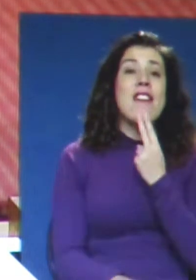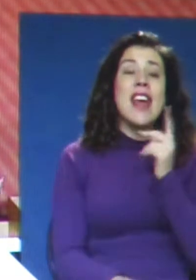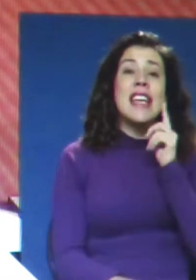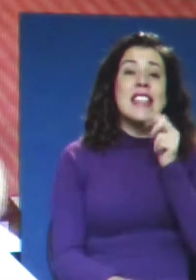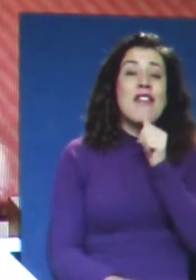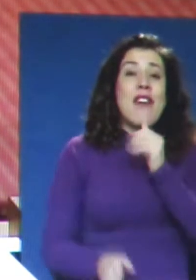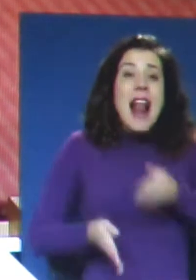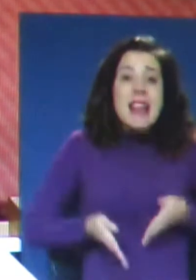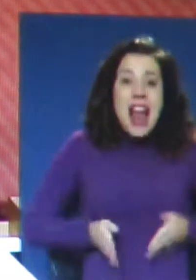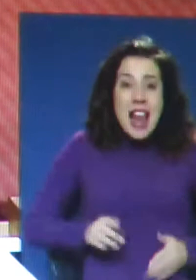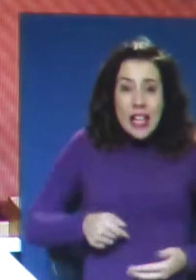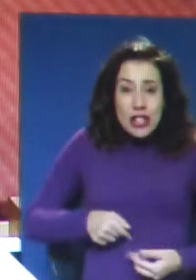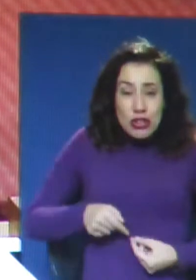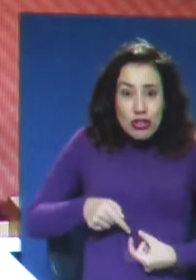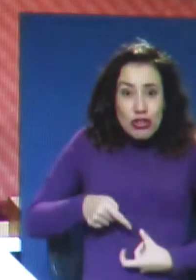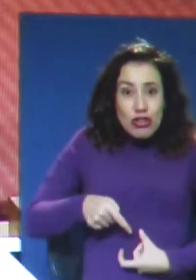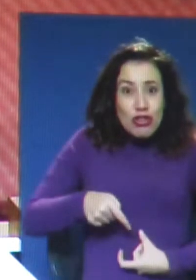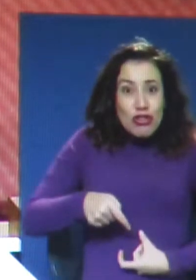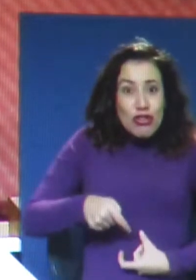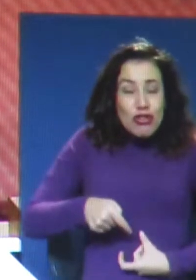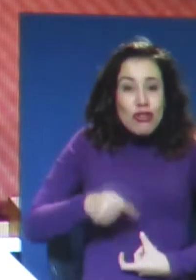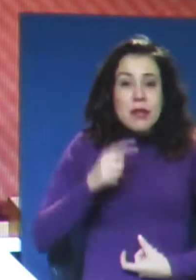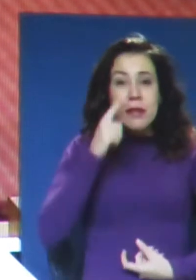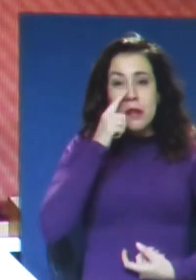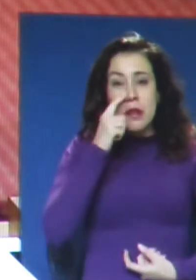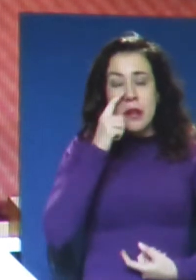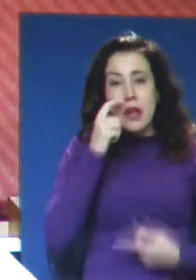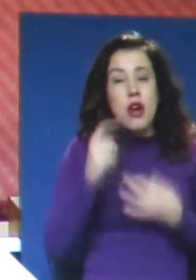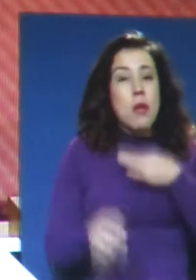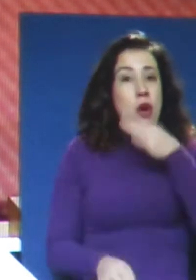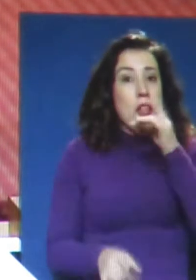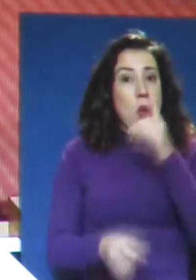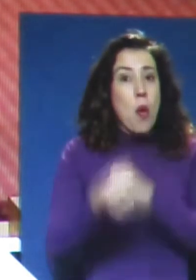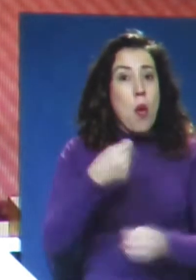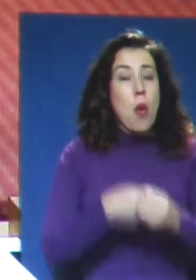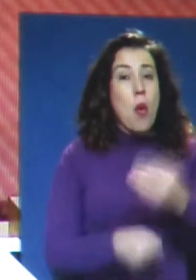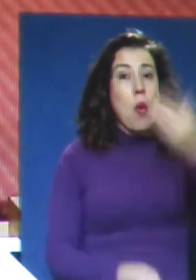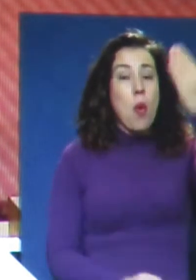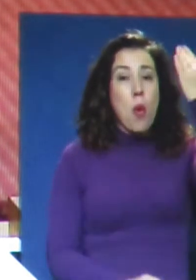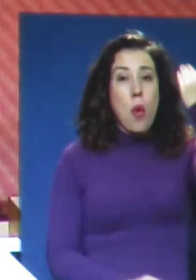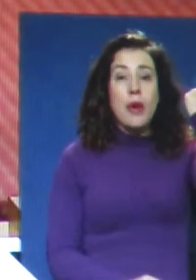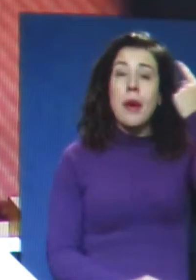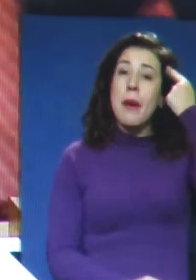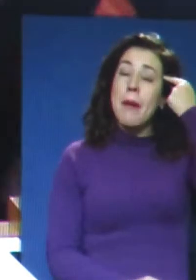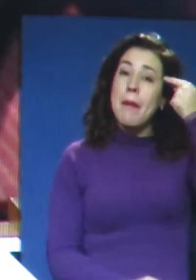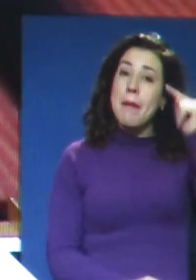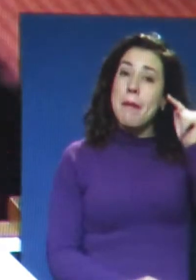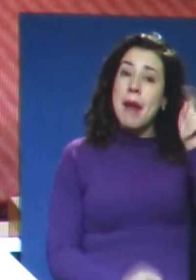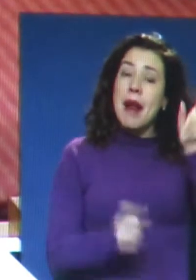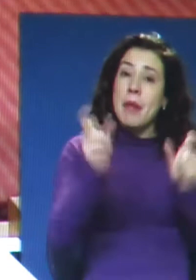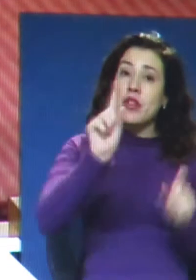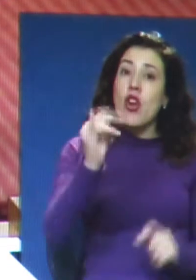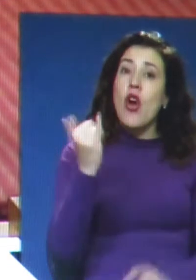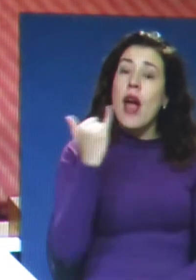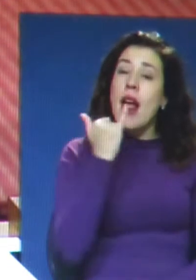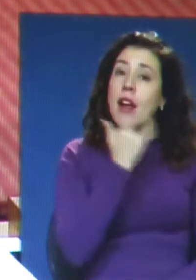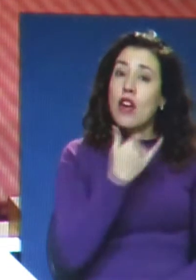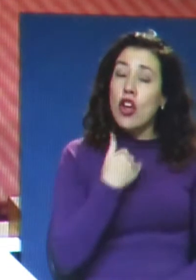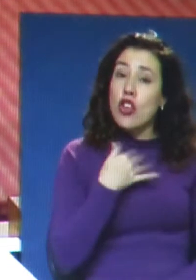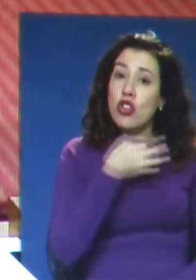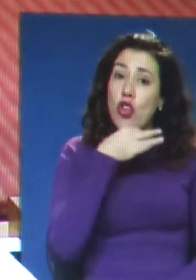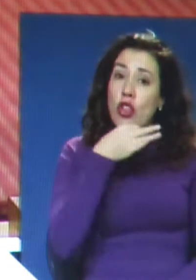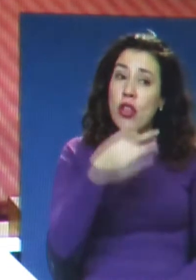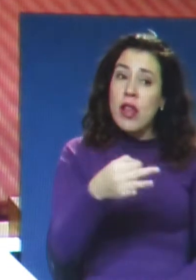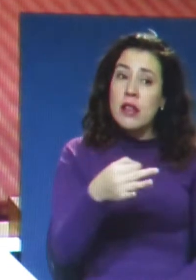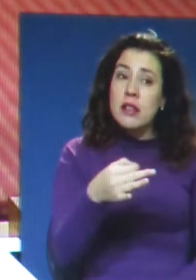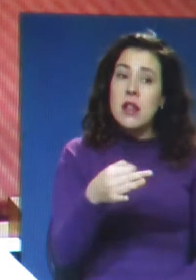está por nacer. Tal como lo señalé hace ya más de un año, para que nadie se equivoque en mi análisis, no